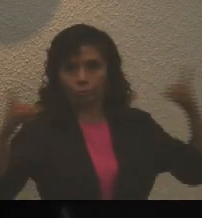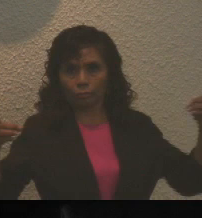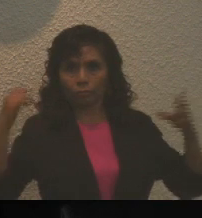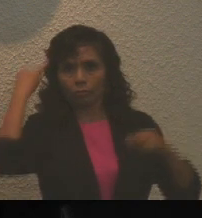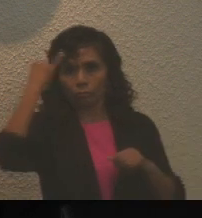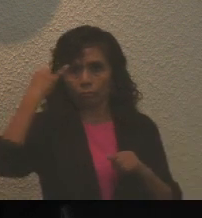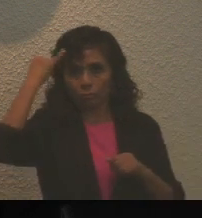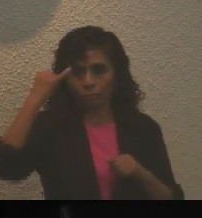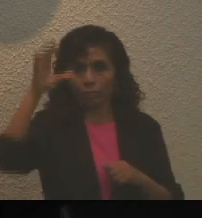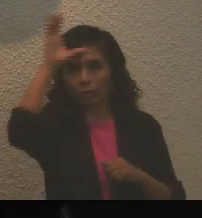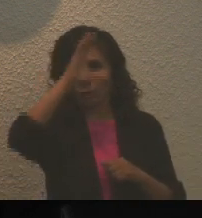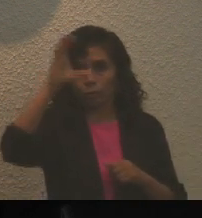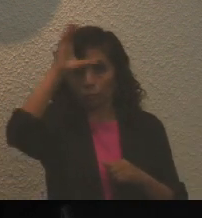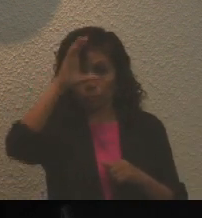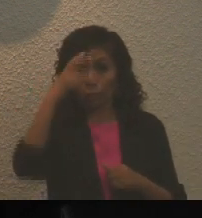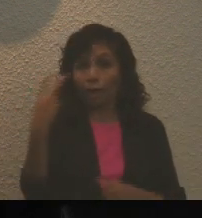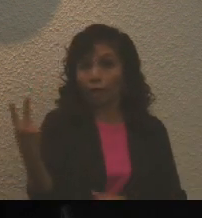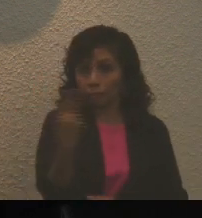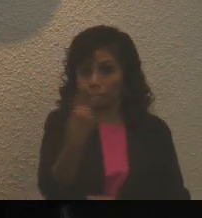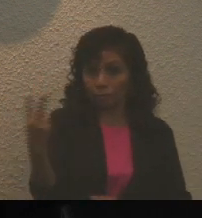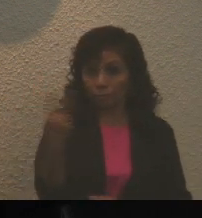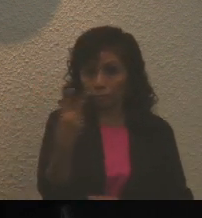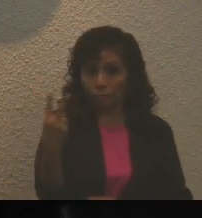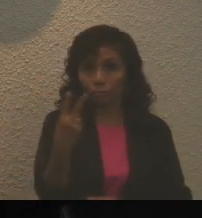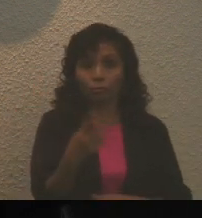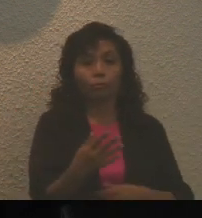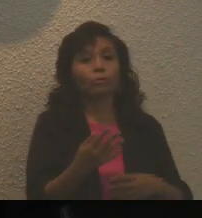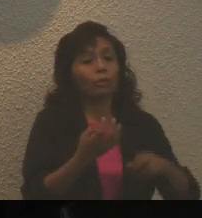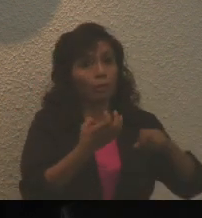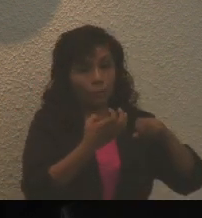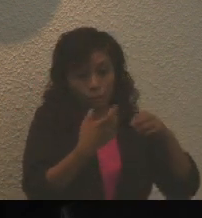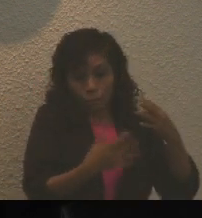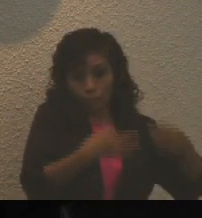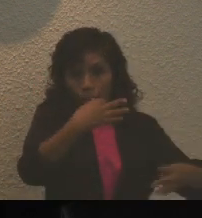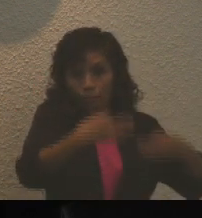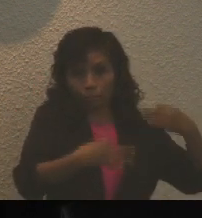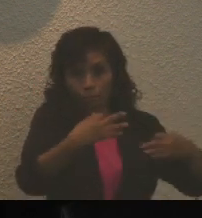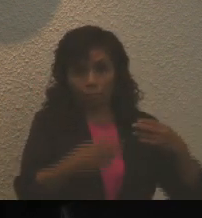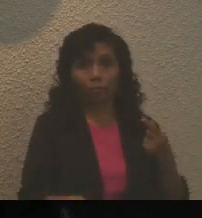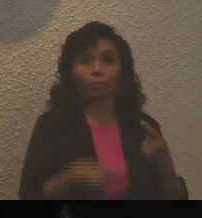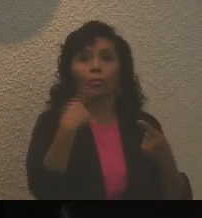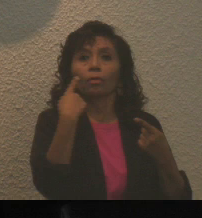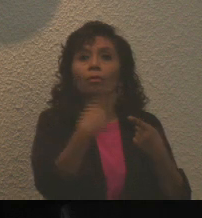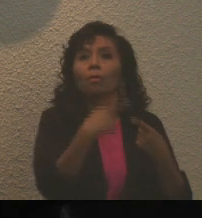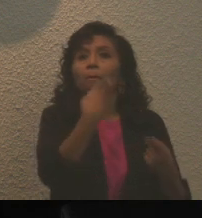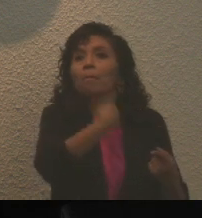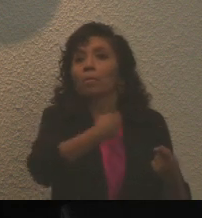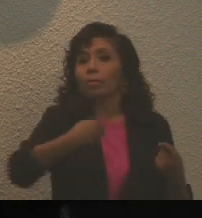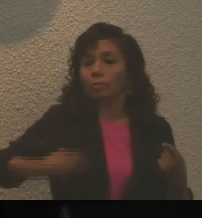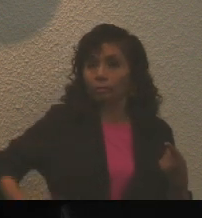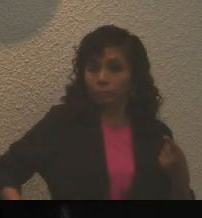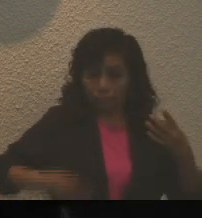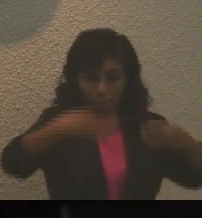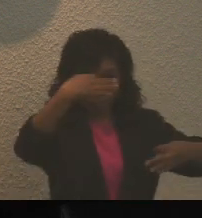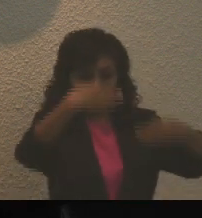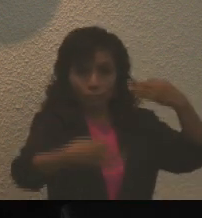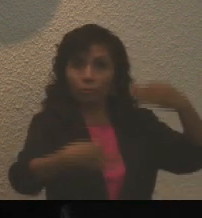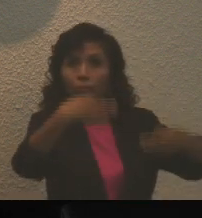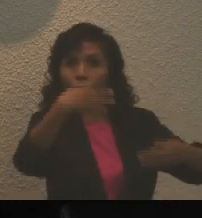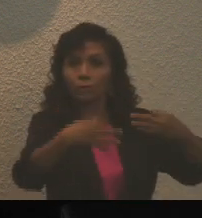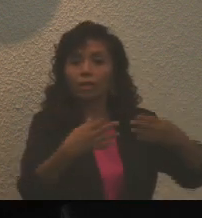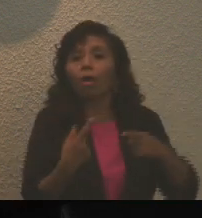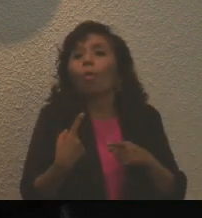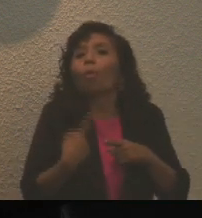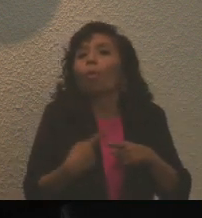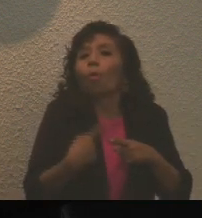y de Cultura, ambas del Poder Legislativo. Presidencia del Tribunal Superior de Justicia o